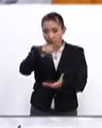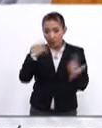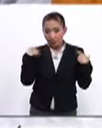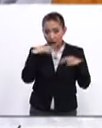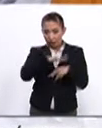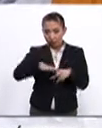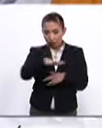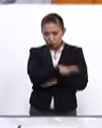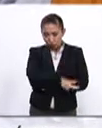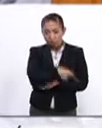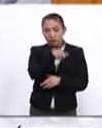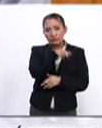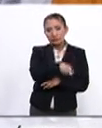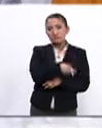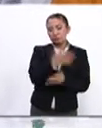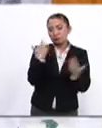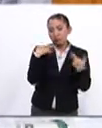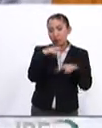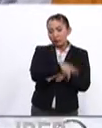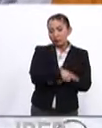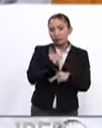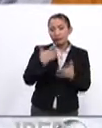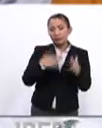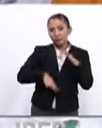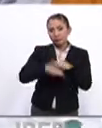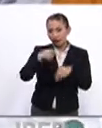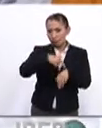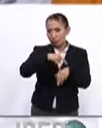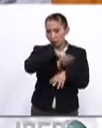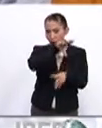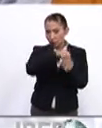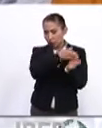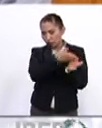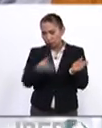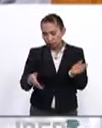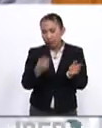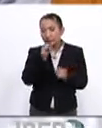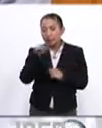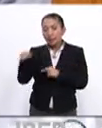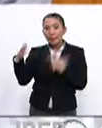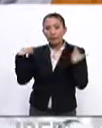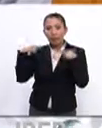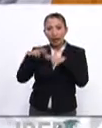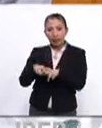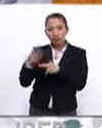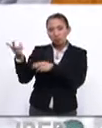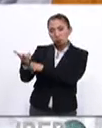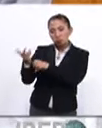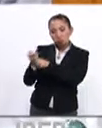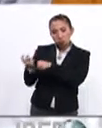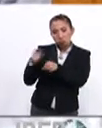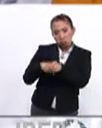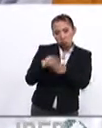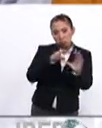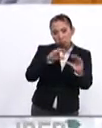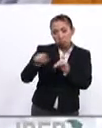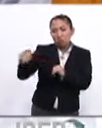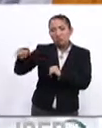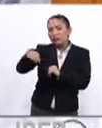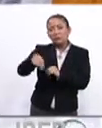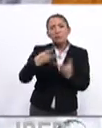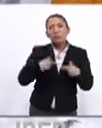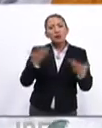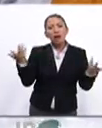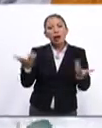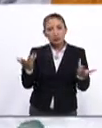profesores, tanto los profesores de la planta de tiempo completo como los profesores invitados, son gente